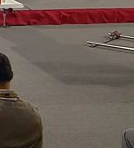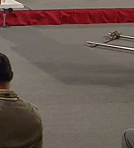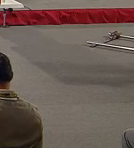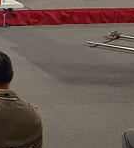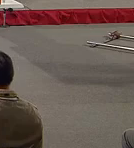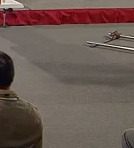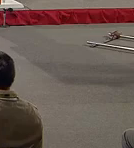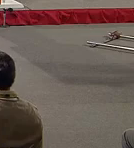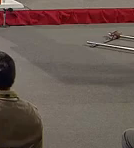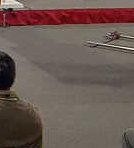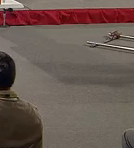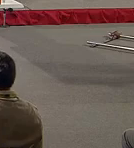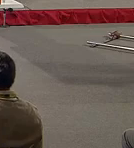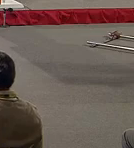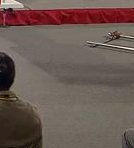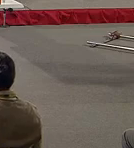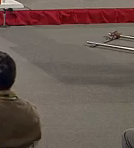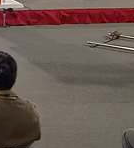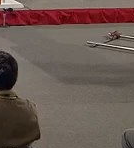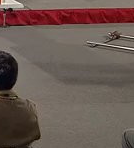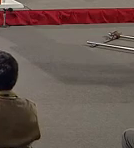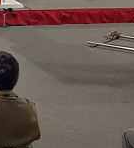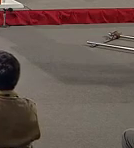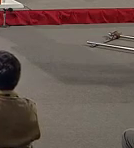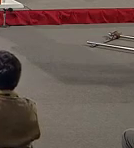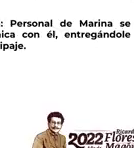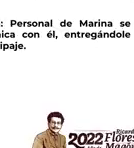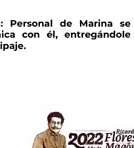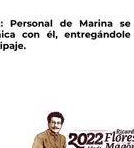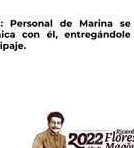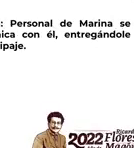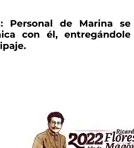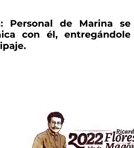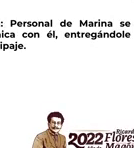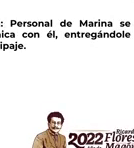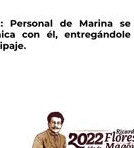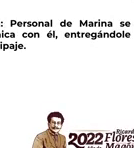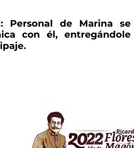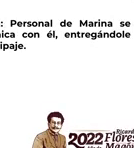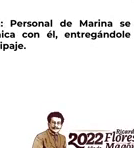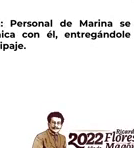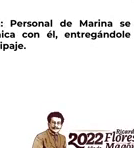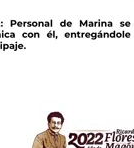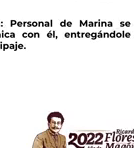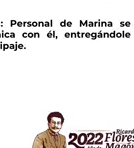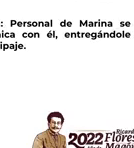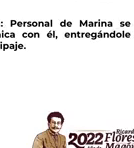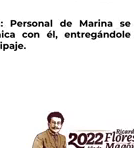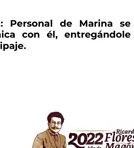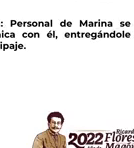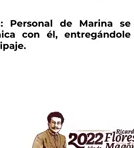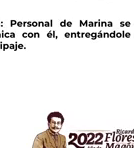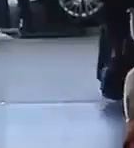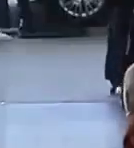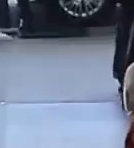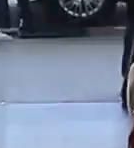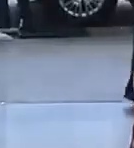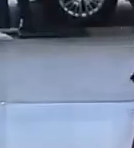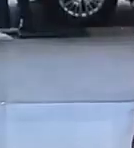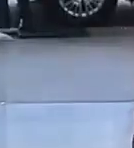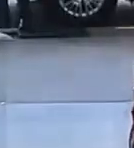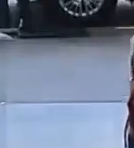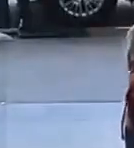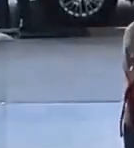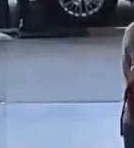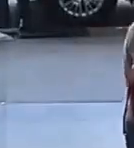caso que un ciudadano, si pueden correr el video, por favor, olvida su maleta ya en la